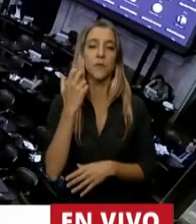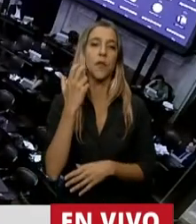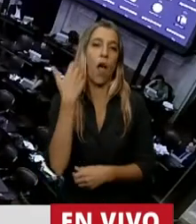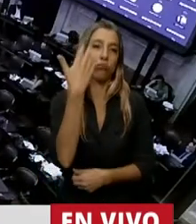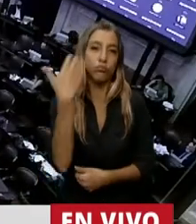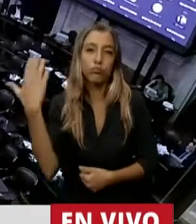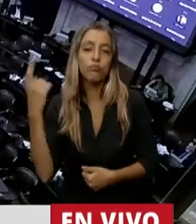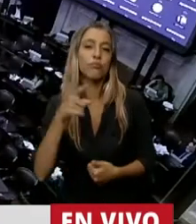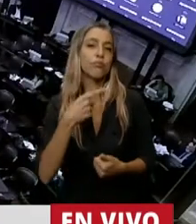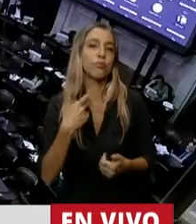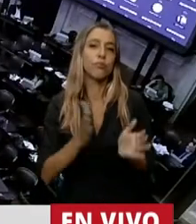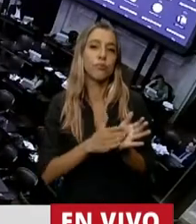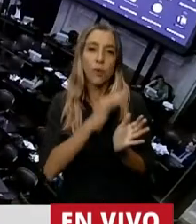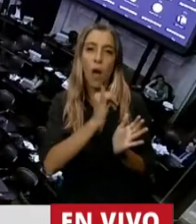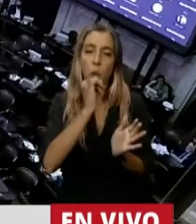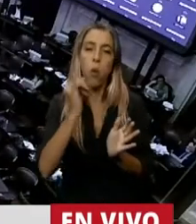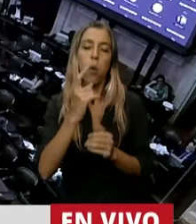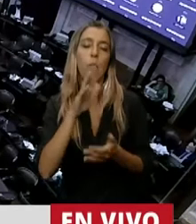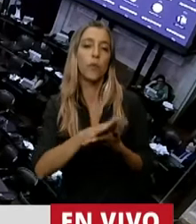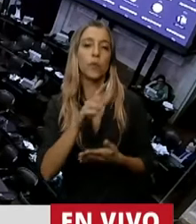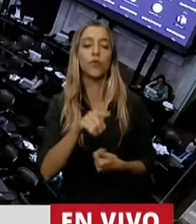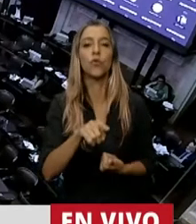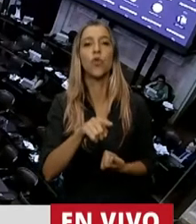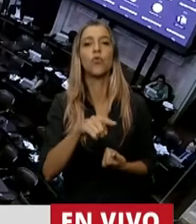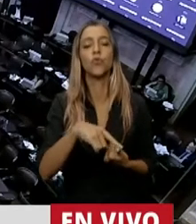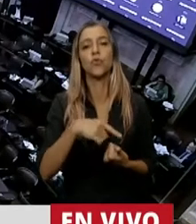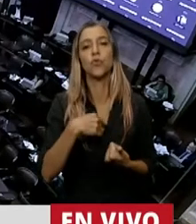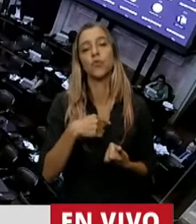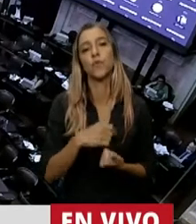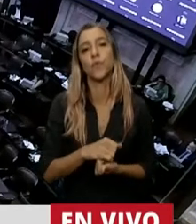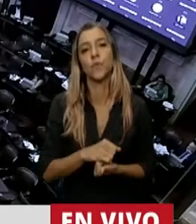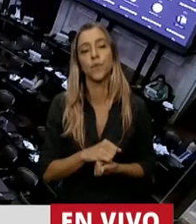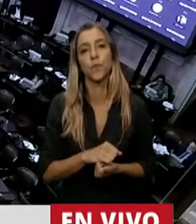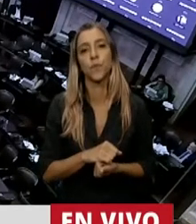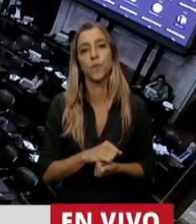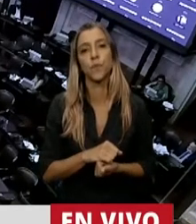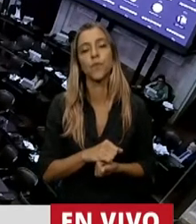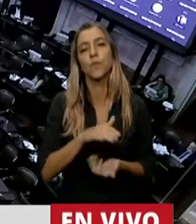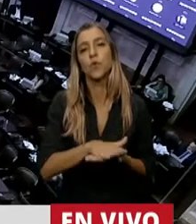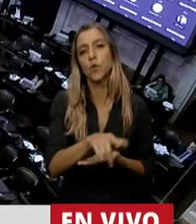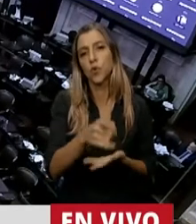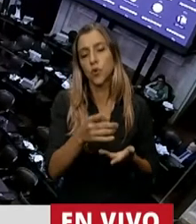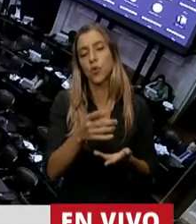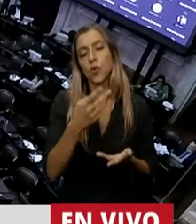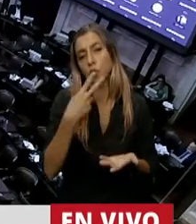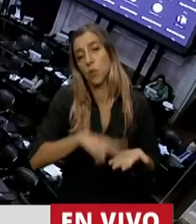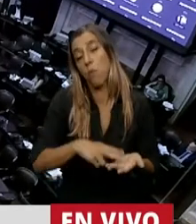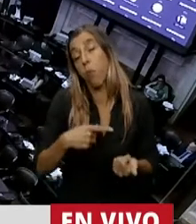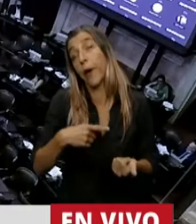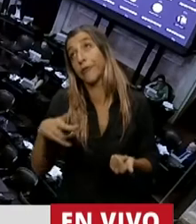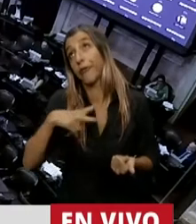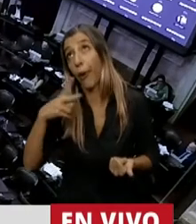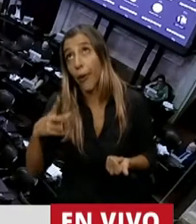muchos argumentos relativos a este impuesto a la riqueza o